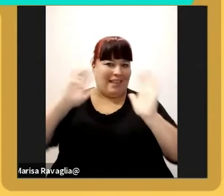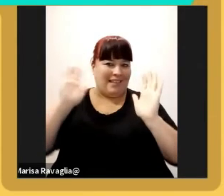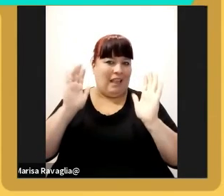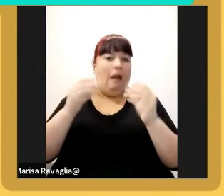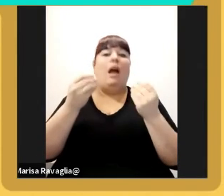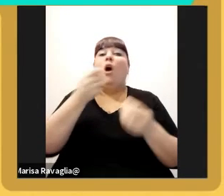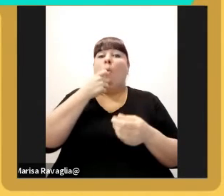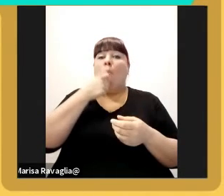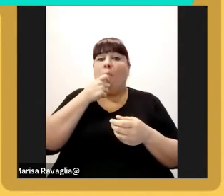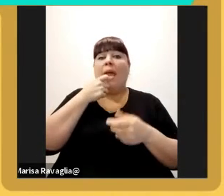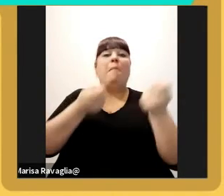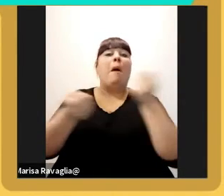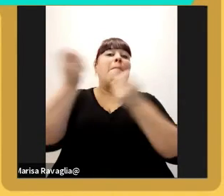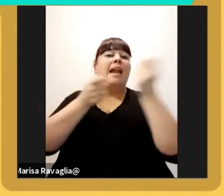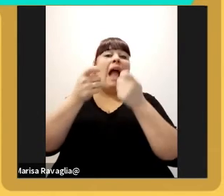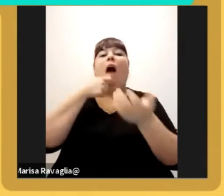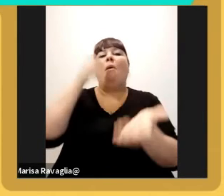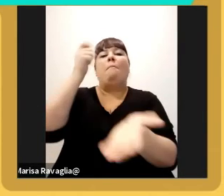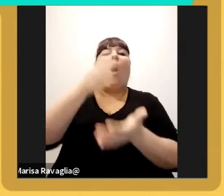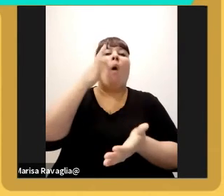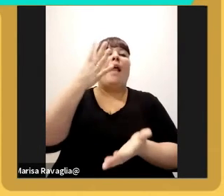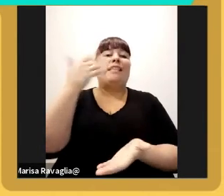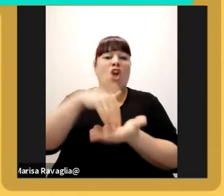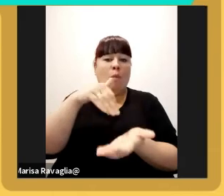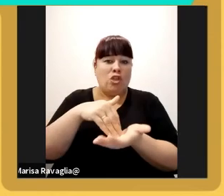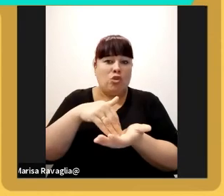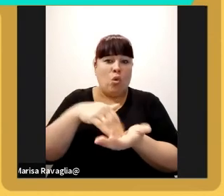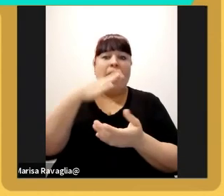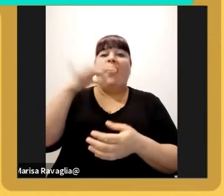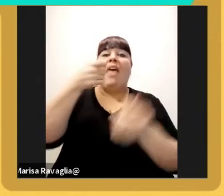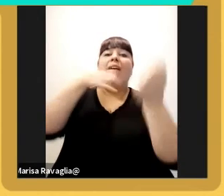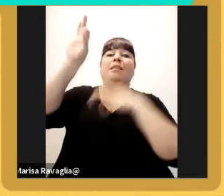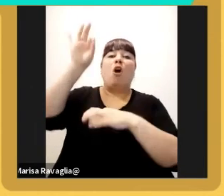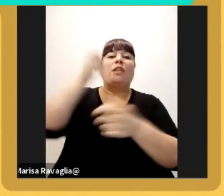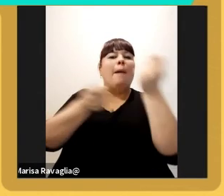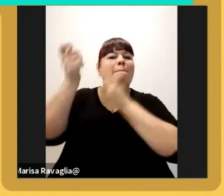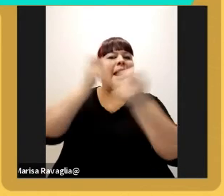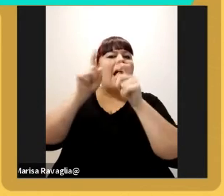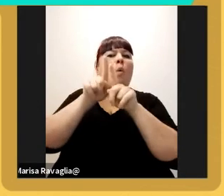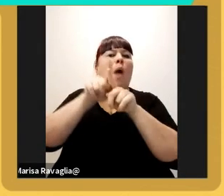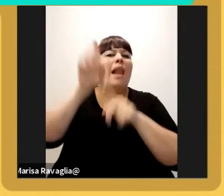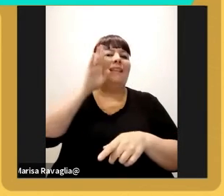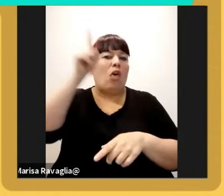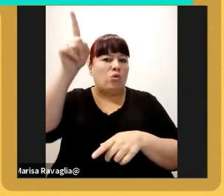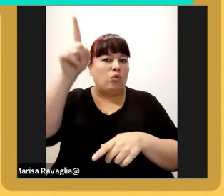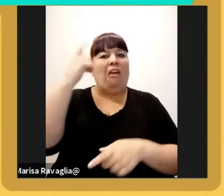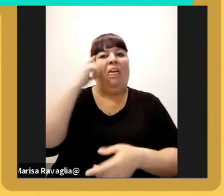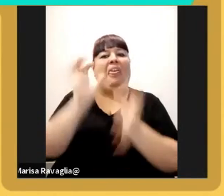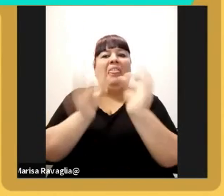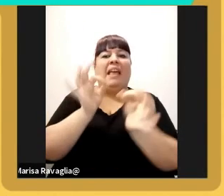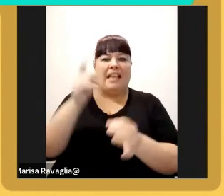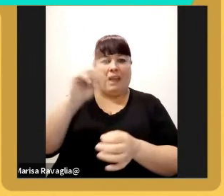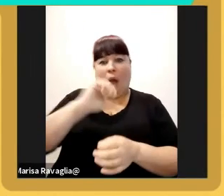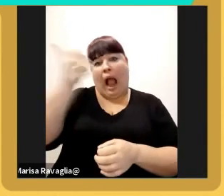mercado de 45 millones cuando tenés que exportar en un mercado como en Estados Unidos que por 10 centavos ganás o